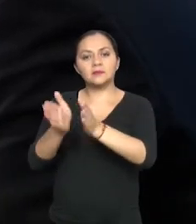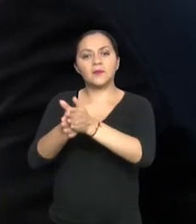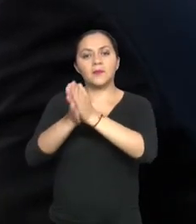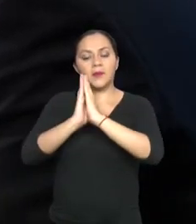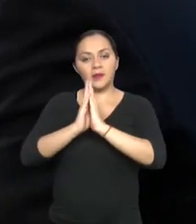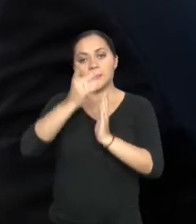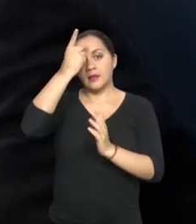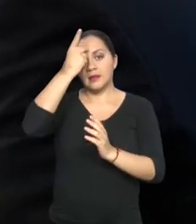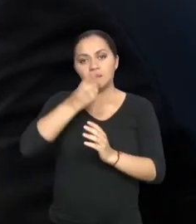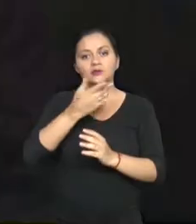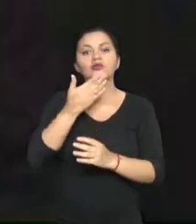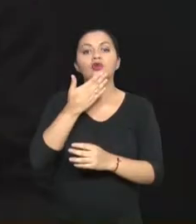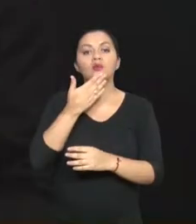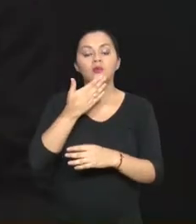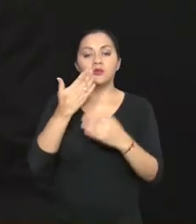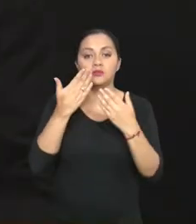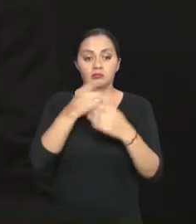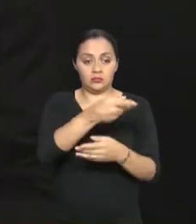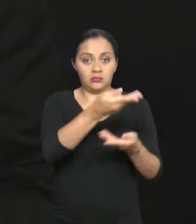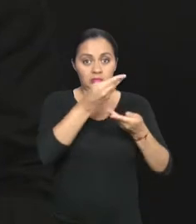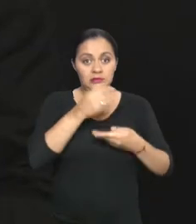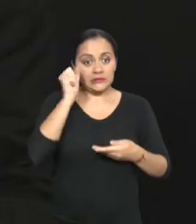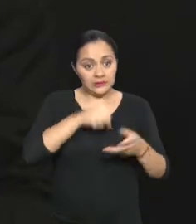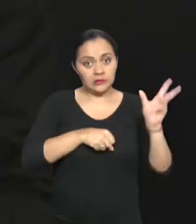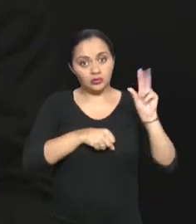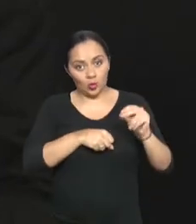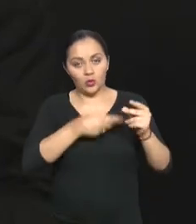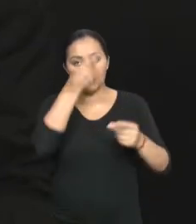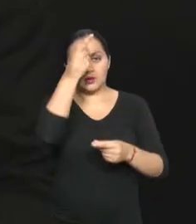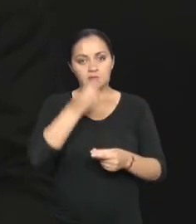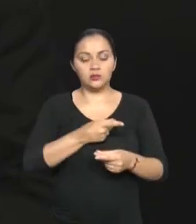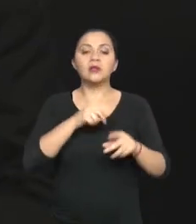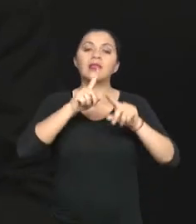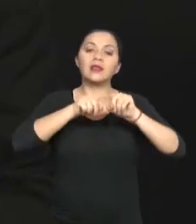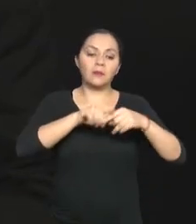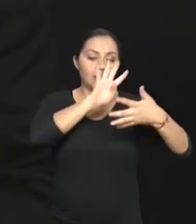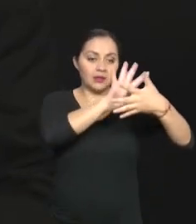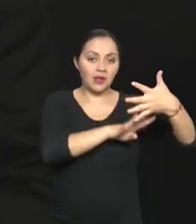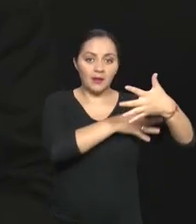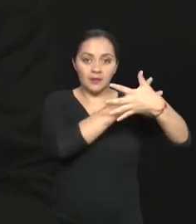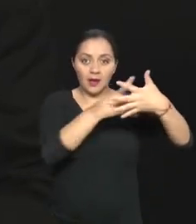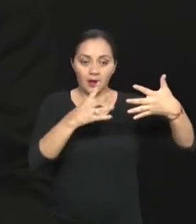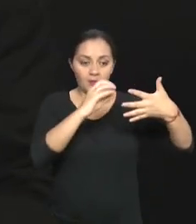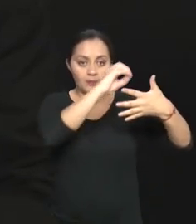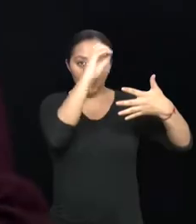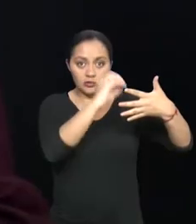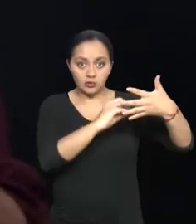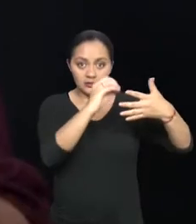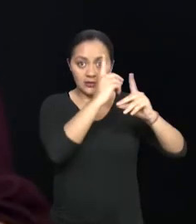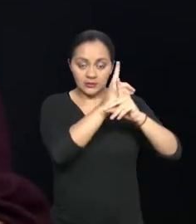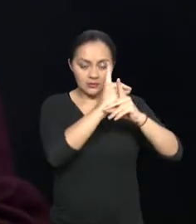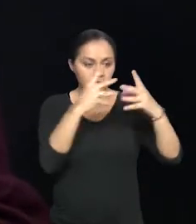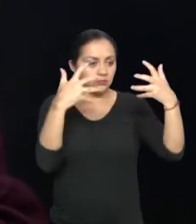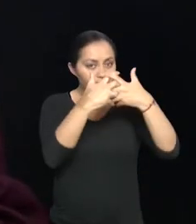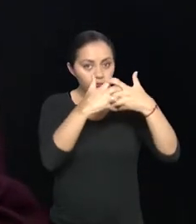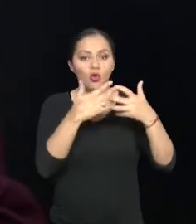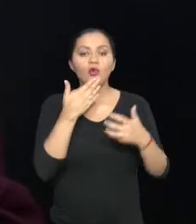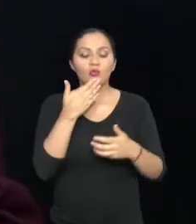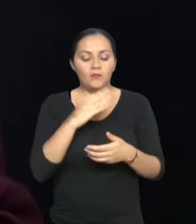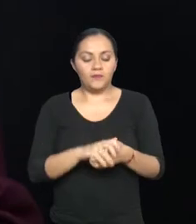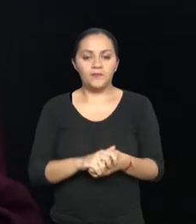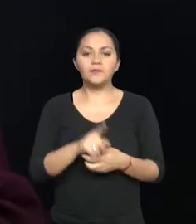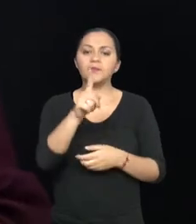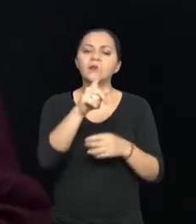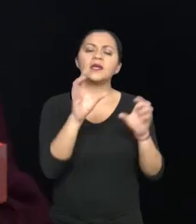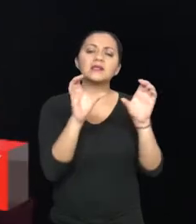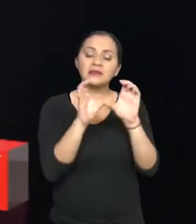resolución de exoneración de tributos en el porcentaje que le corresponde. Este certificado que las personas pueden obtener en Internet,